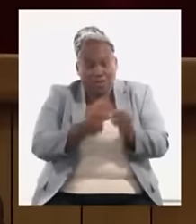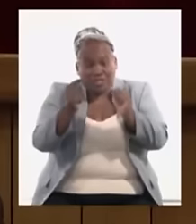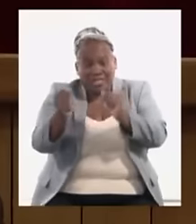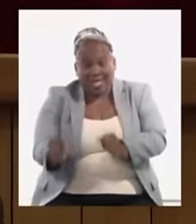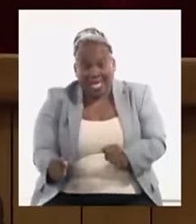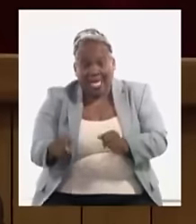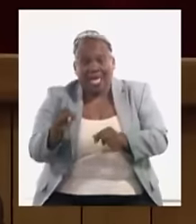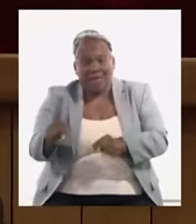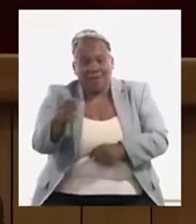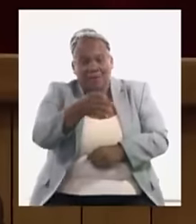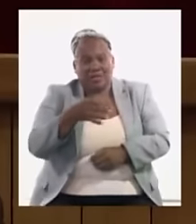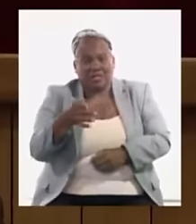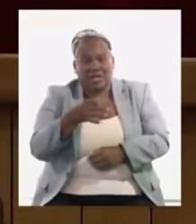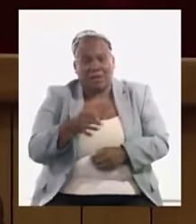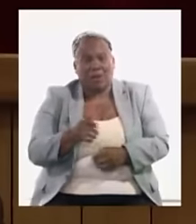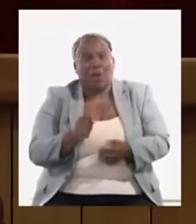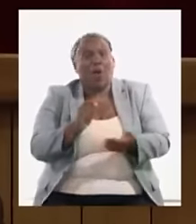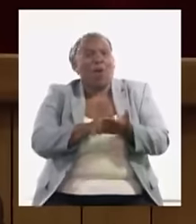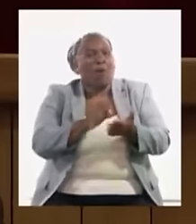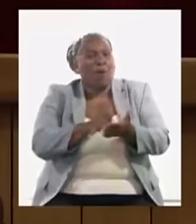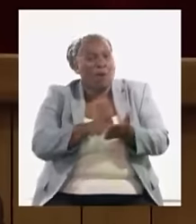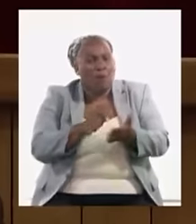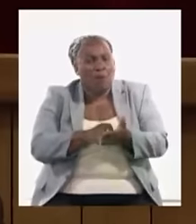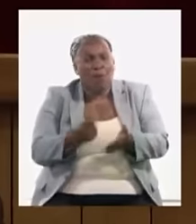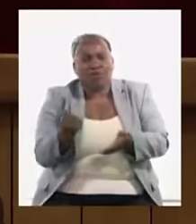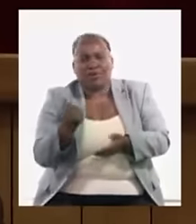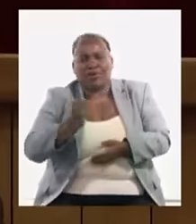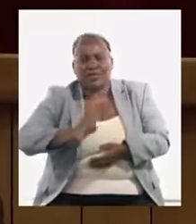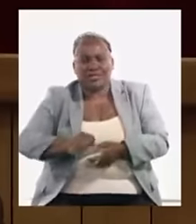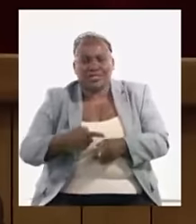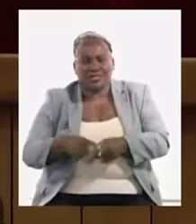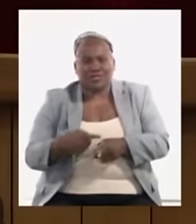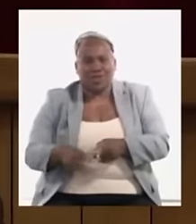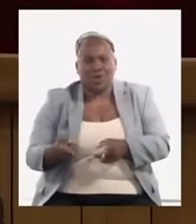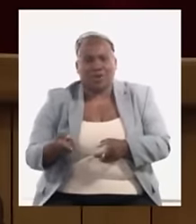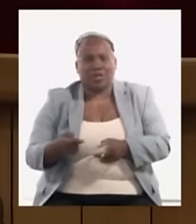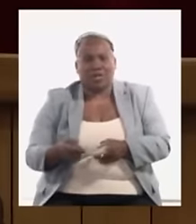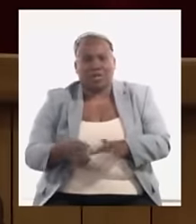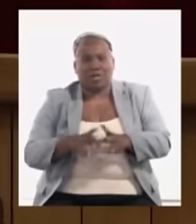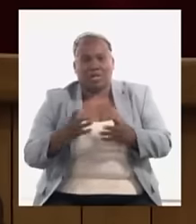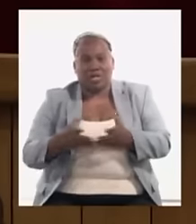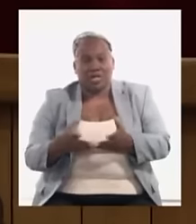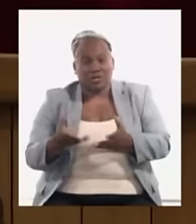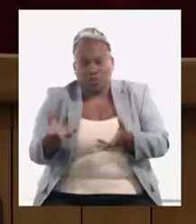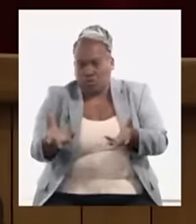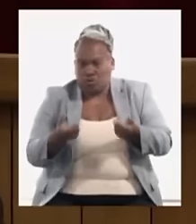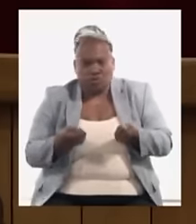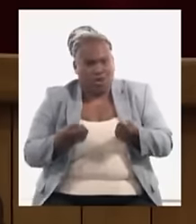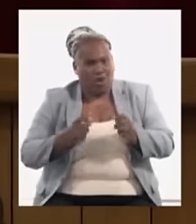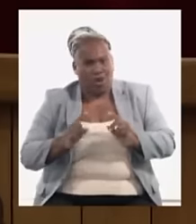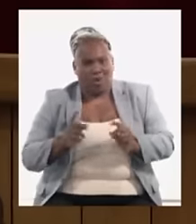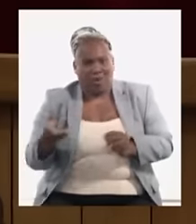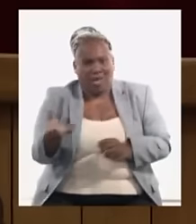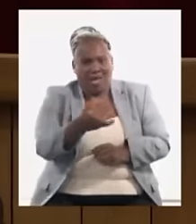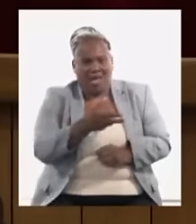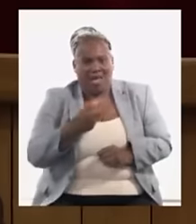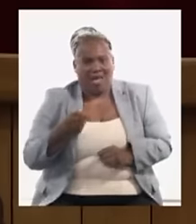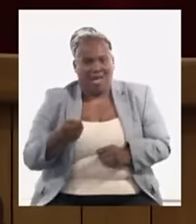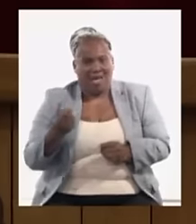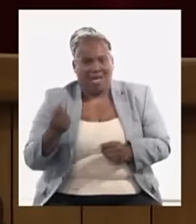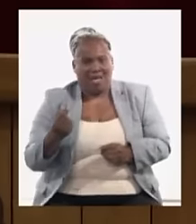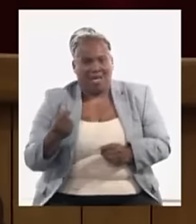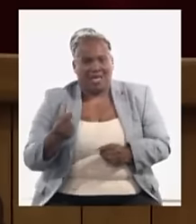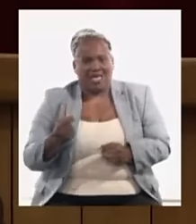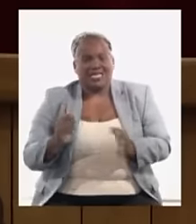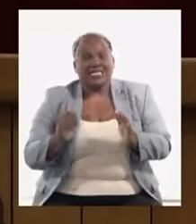todas esas multas que se aplican por las violaciones que se cometen no se están cobrando y estamos hablando de